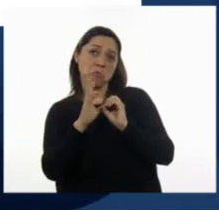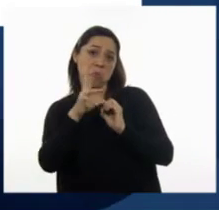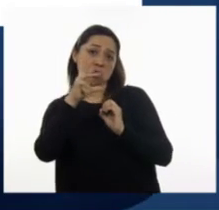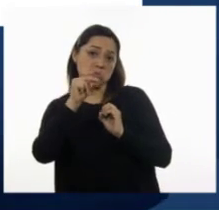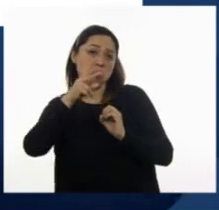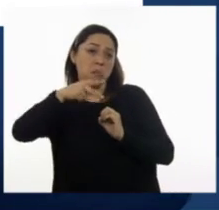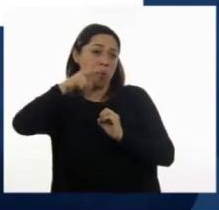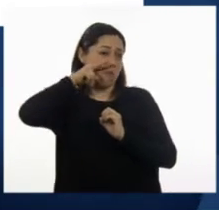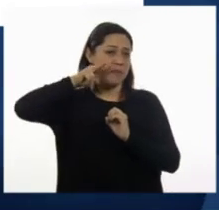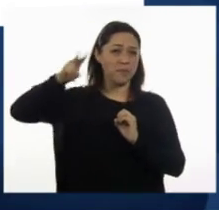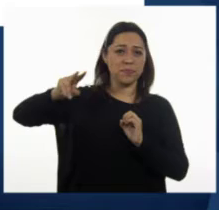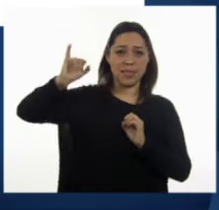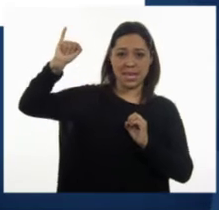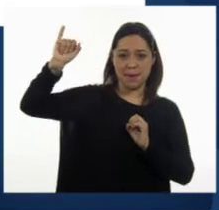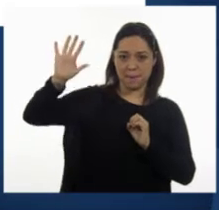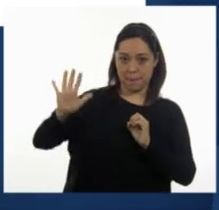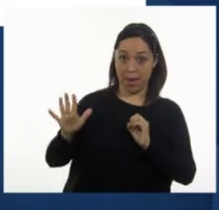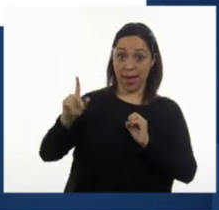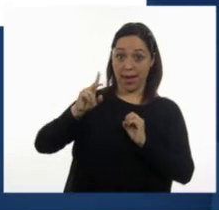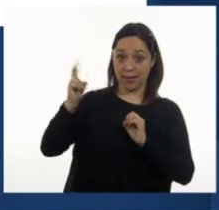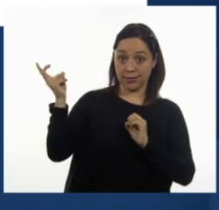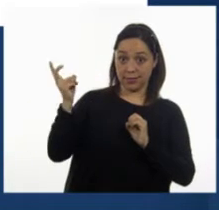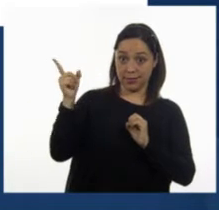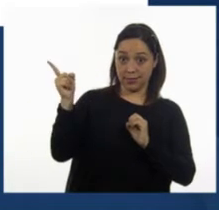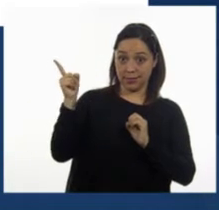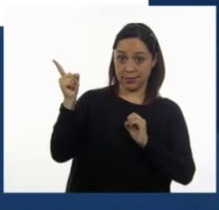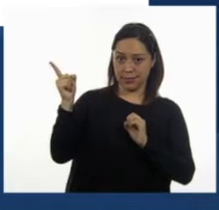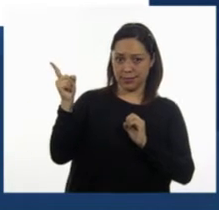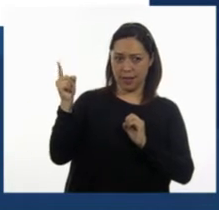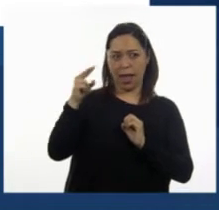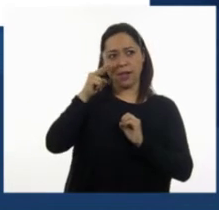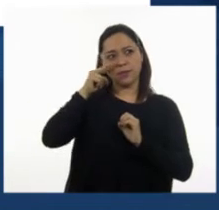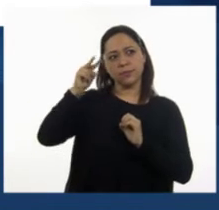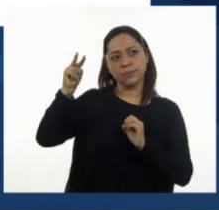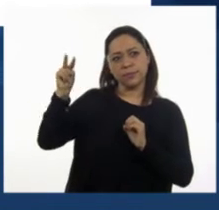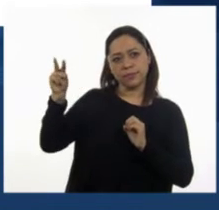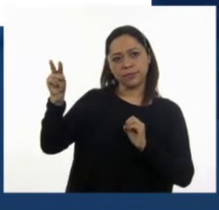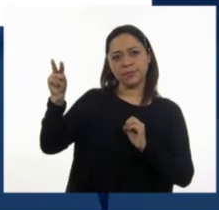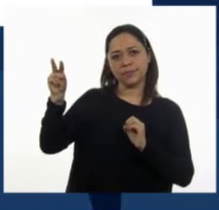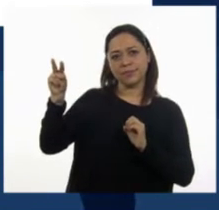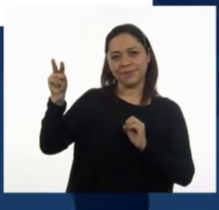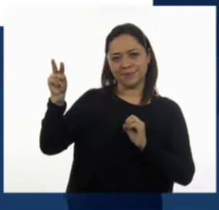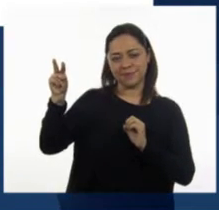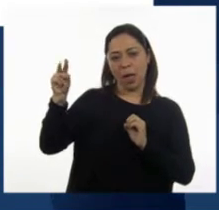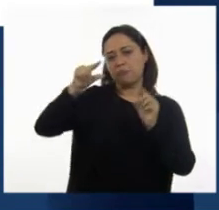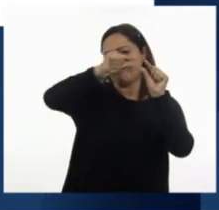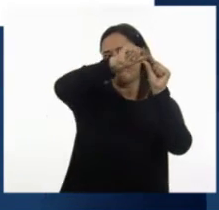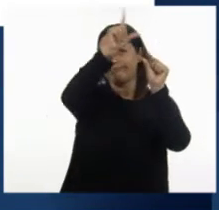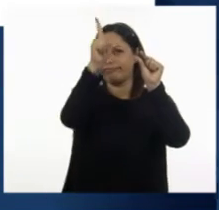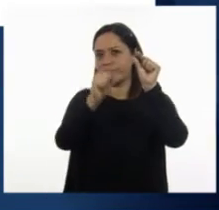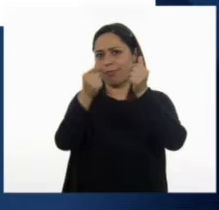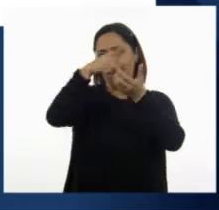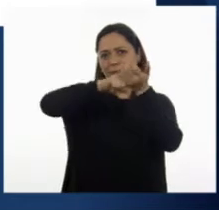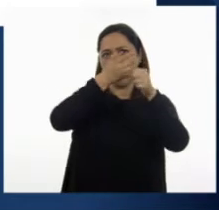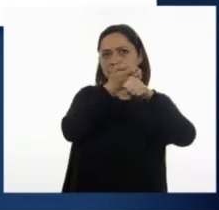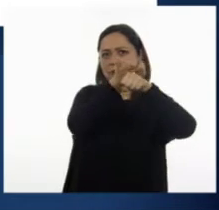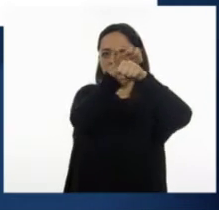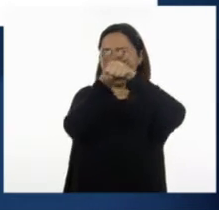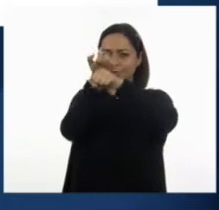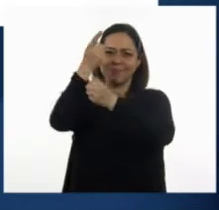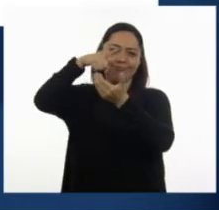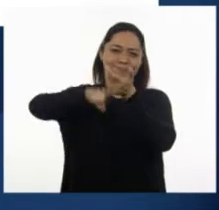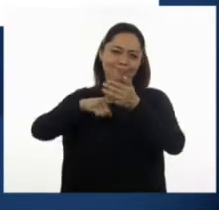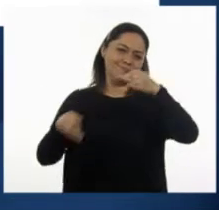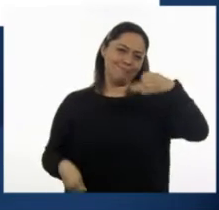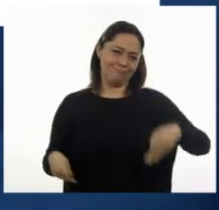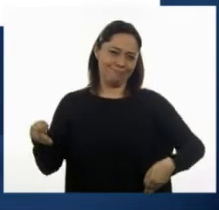eso está ahí la imagen, para que puedan apreciar un poquito porque obviamente en cada estado de la República pues van a tener diferentes tipos de